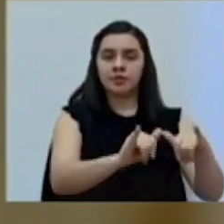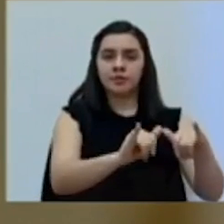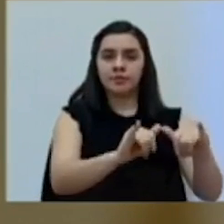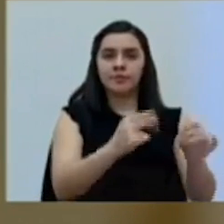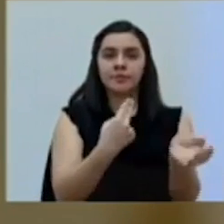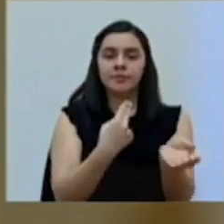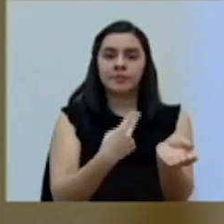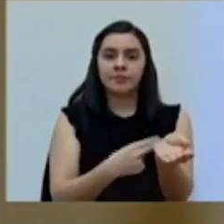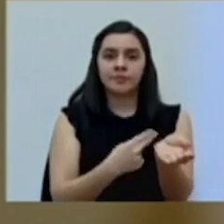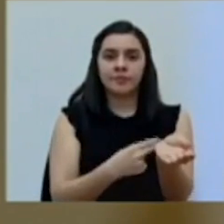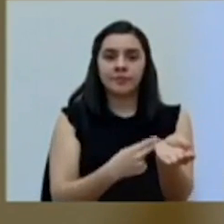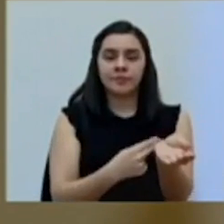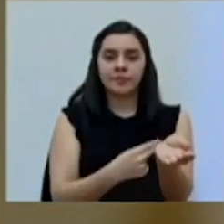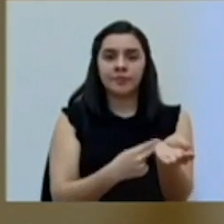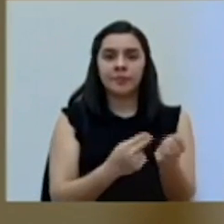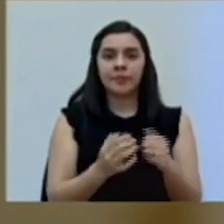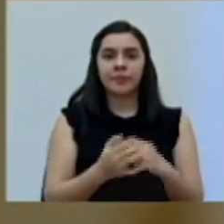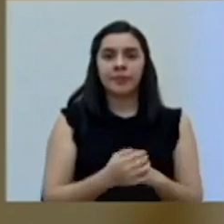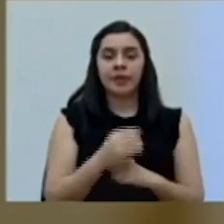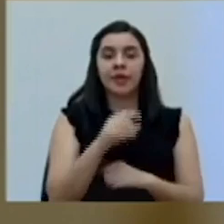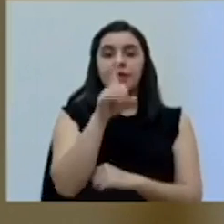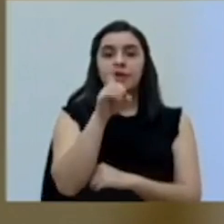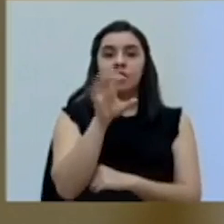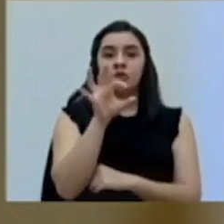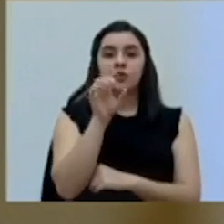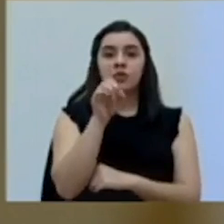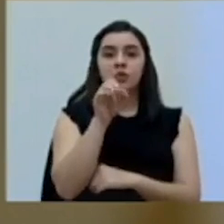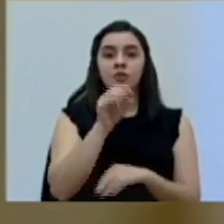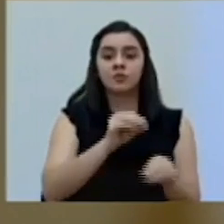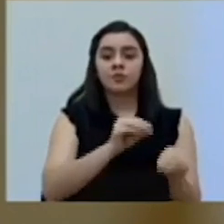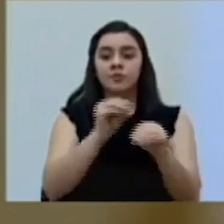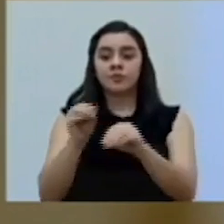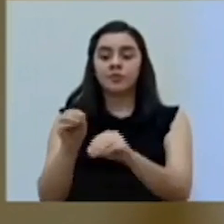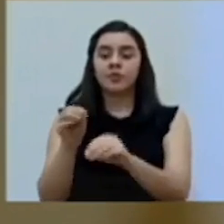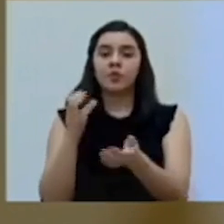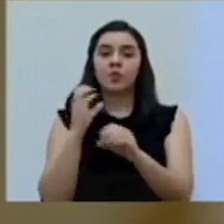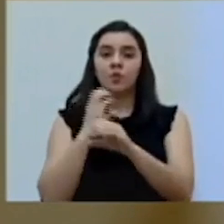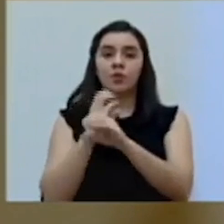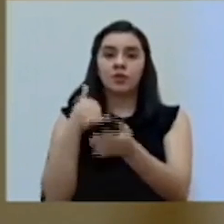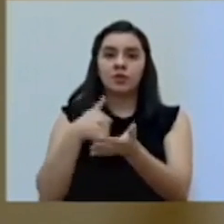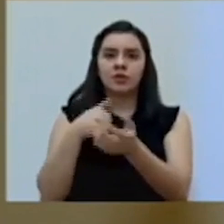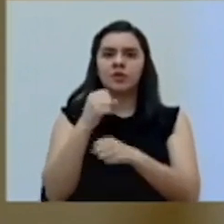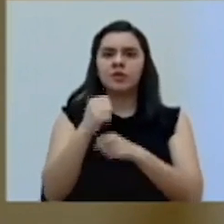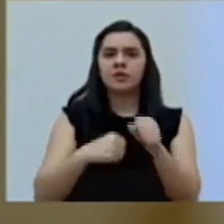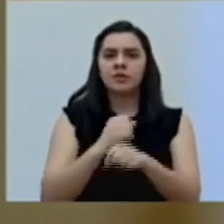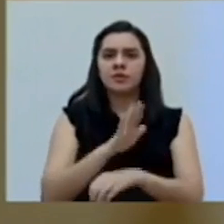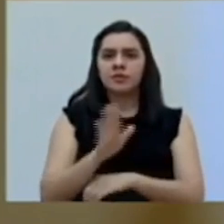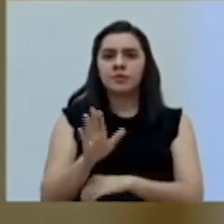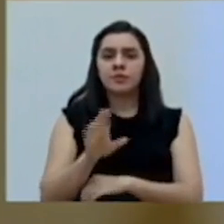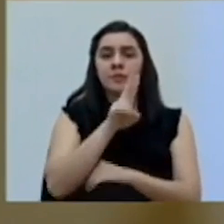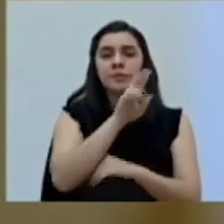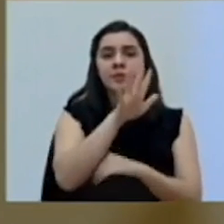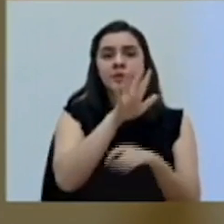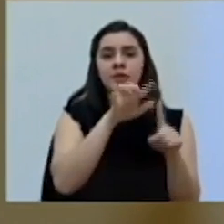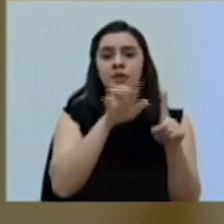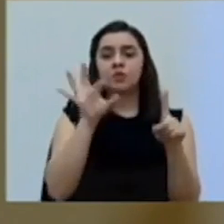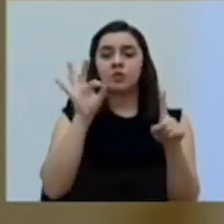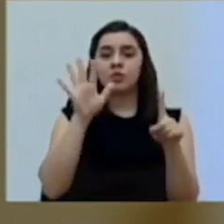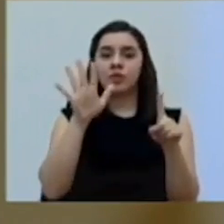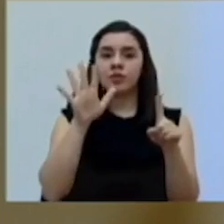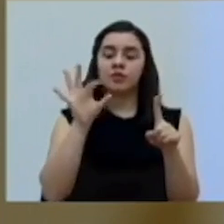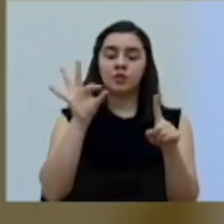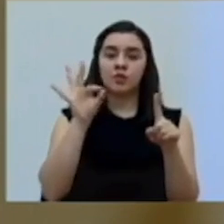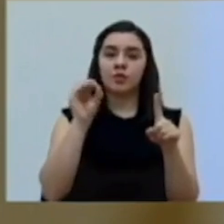hospitalizadas. 191 están en cuidados intensivos con edades que van desde los 25 hasta los 90.